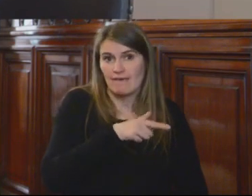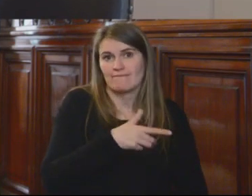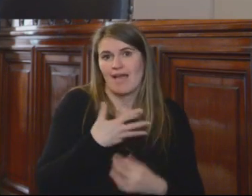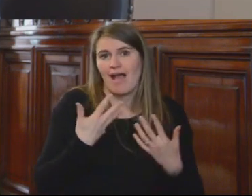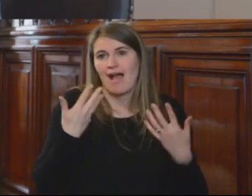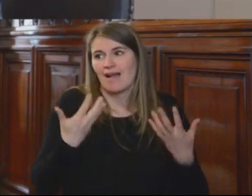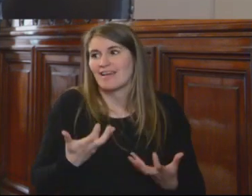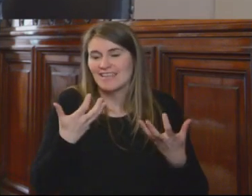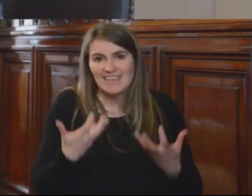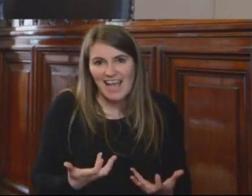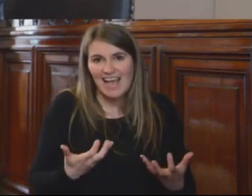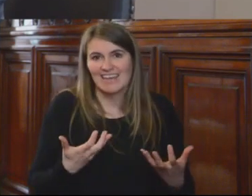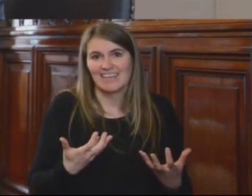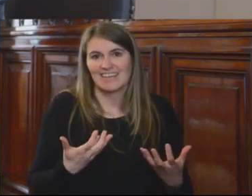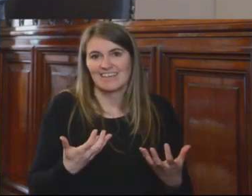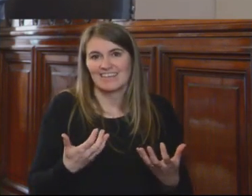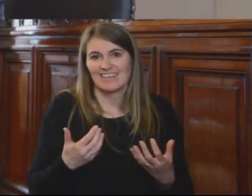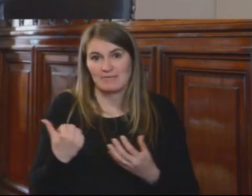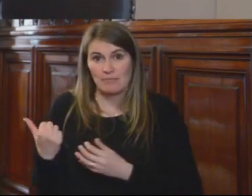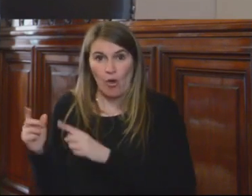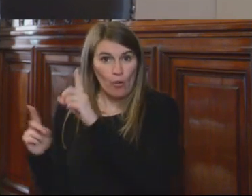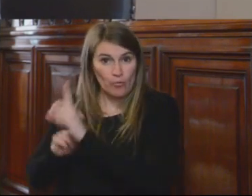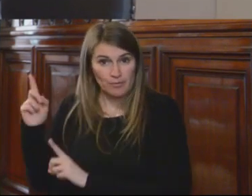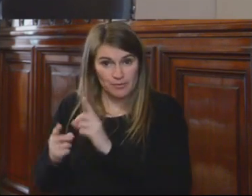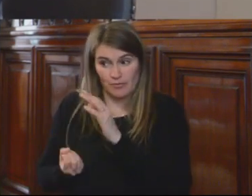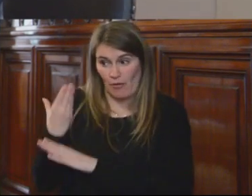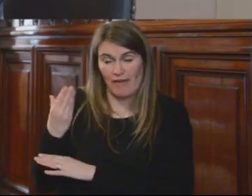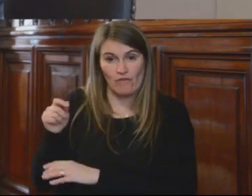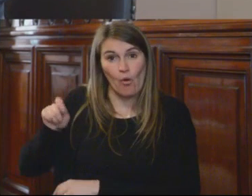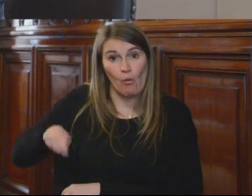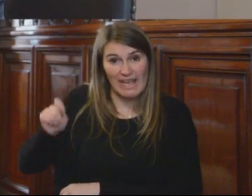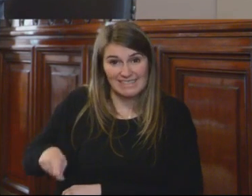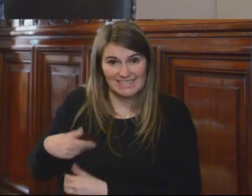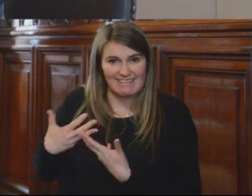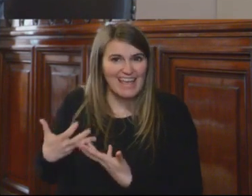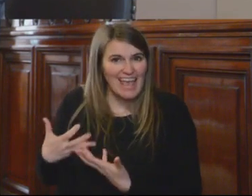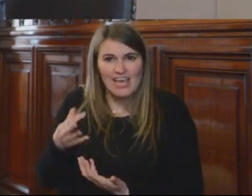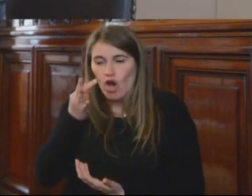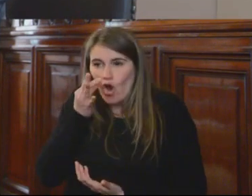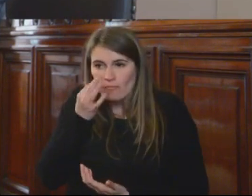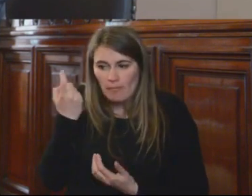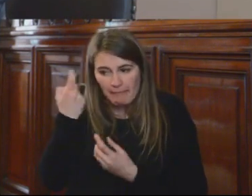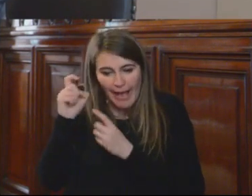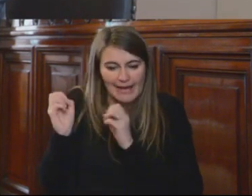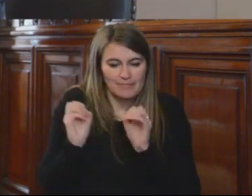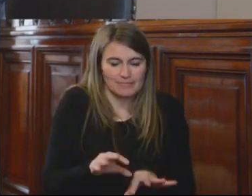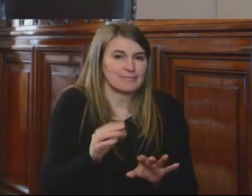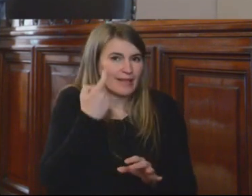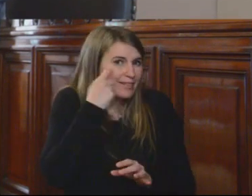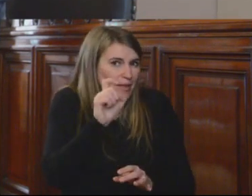la carrera judicial a fin de asegurar la independencia judicial